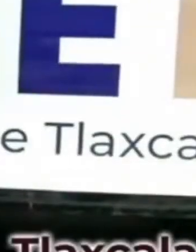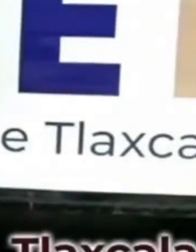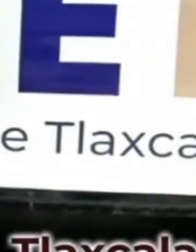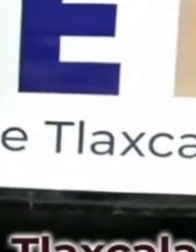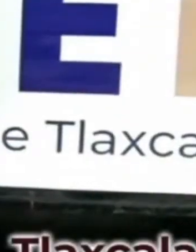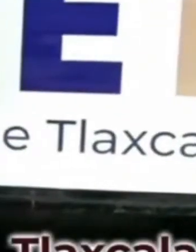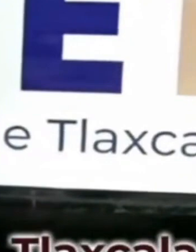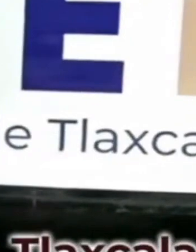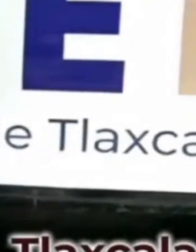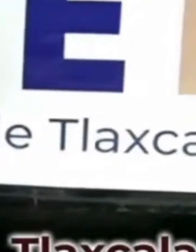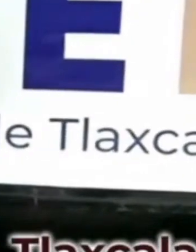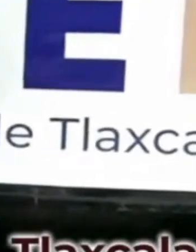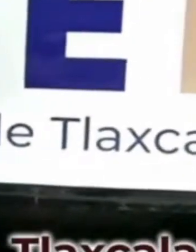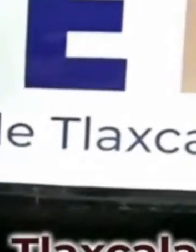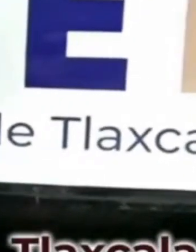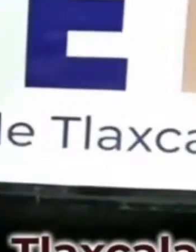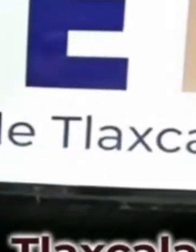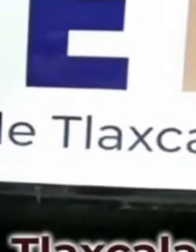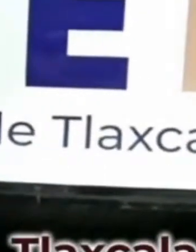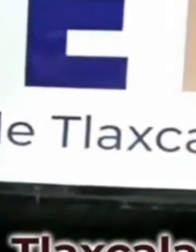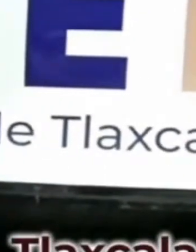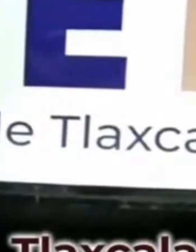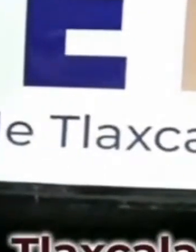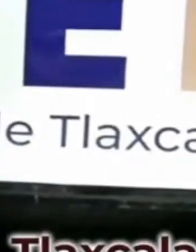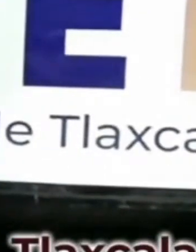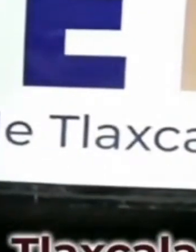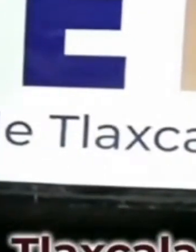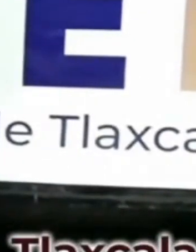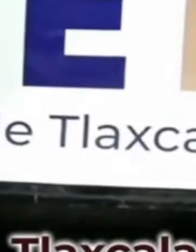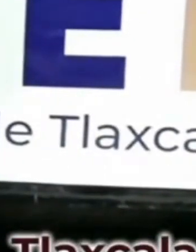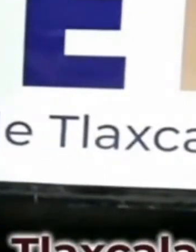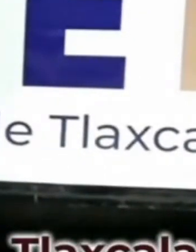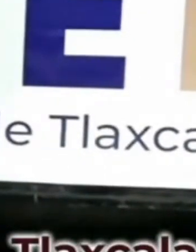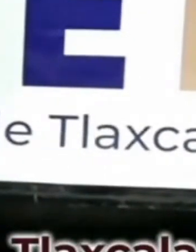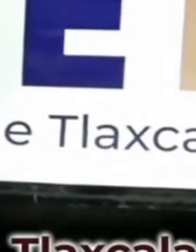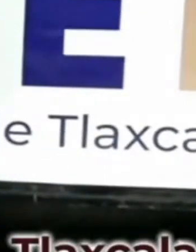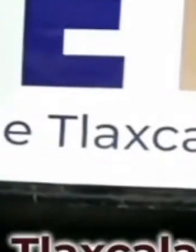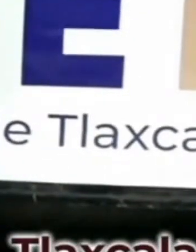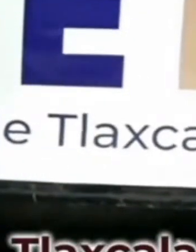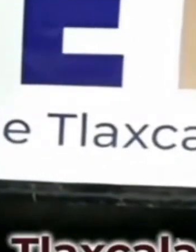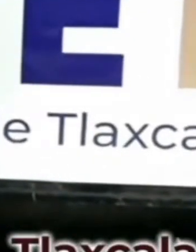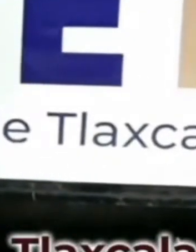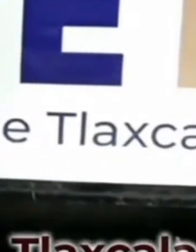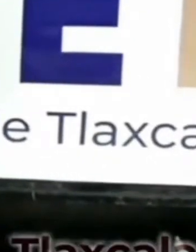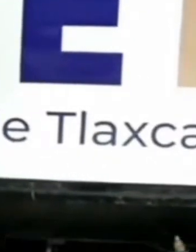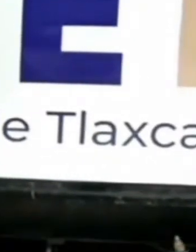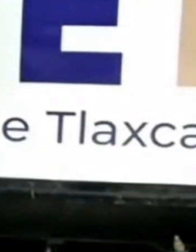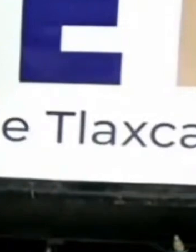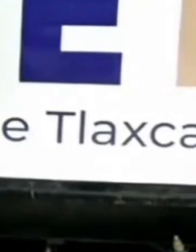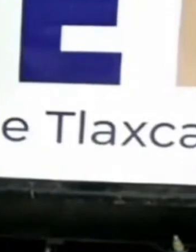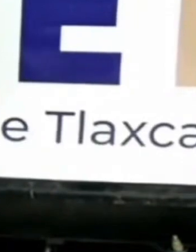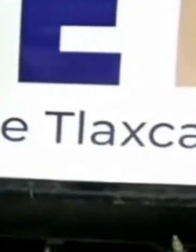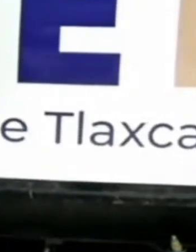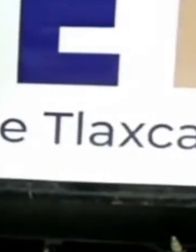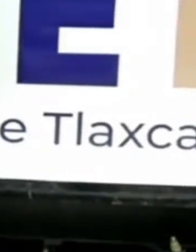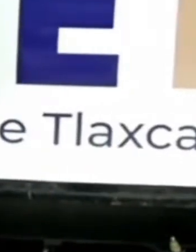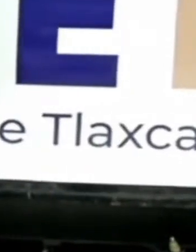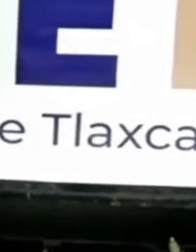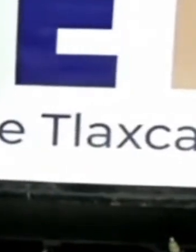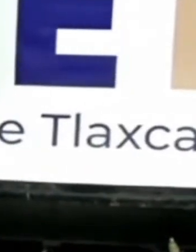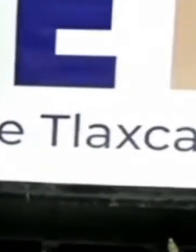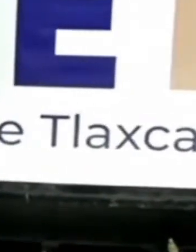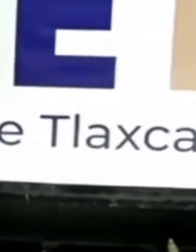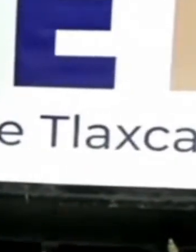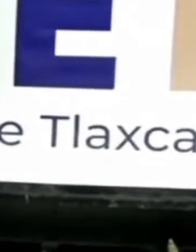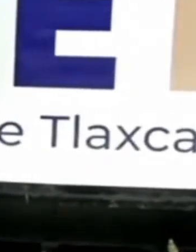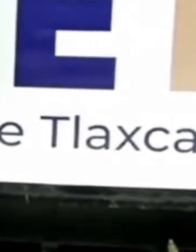Pues me parece que el presidente López Obrador hizo algo muy importante para toda la comunidad para que